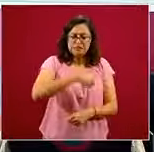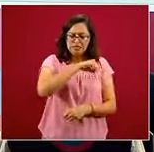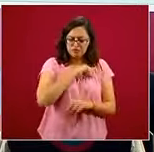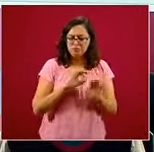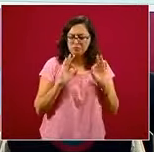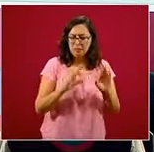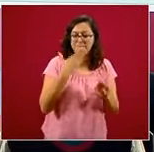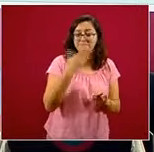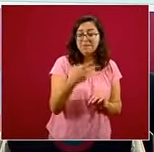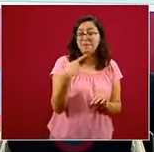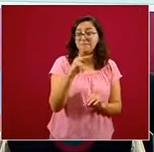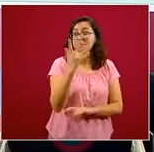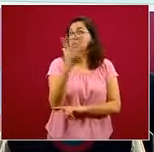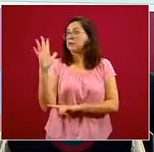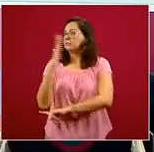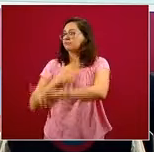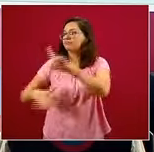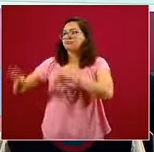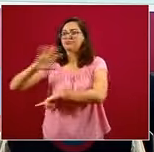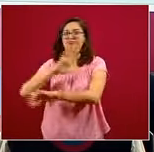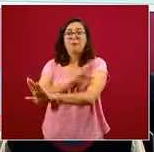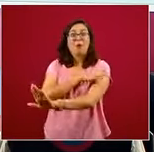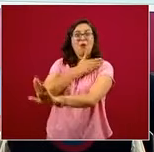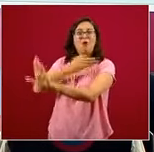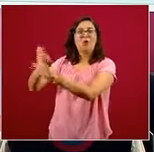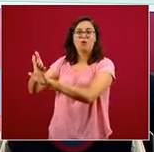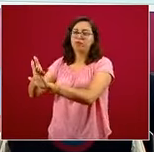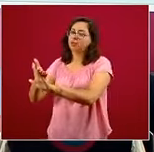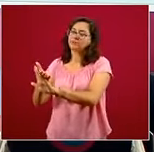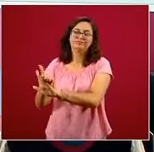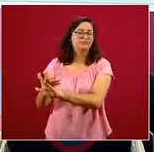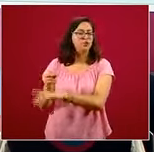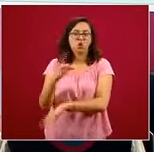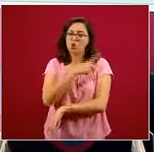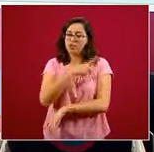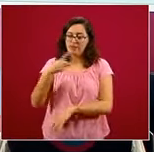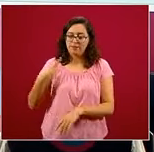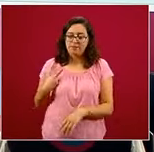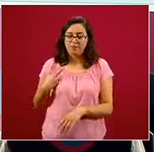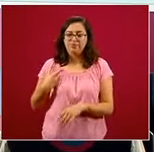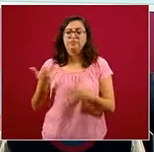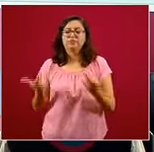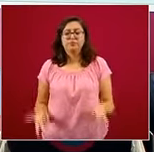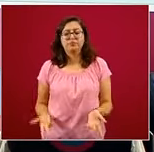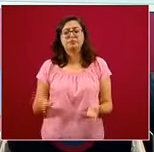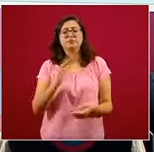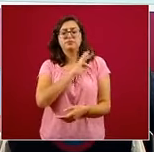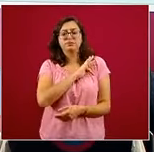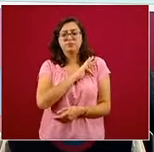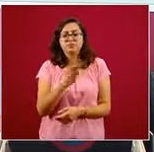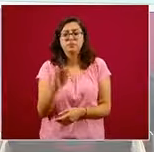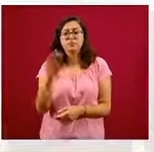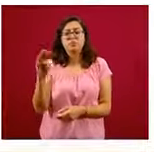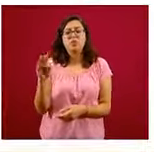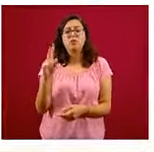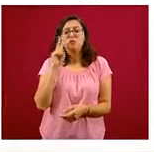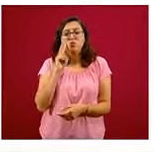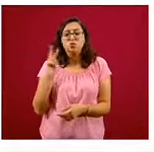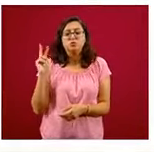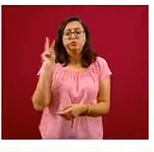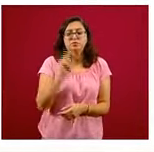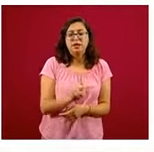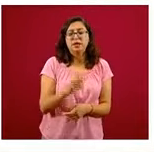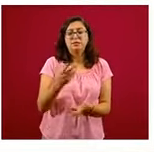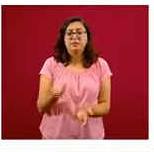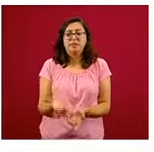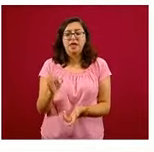asegurarnos que así lo hacen. De este lado vemos la dieta saludable y sostenible de Eat Lancet, que